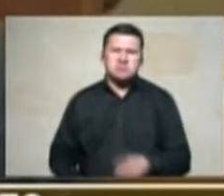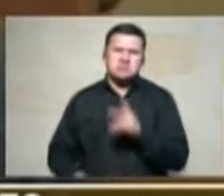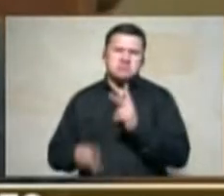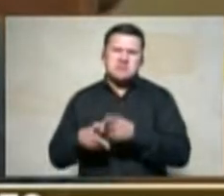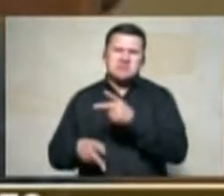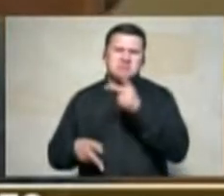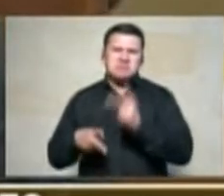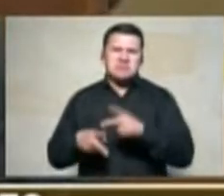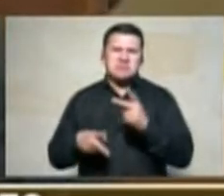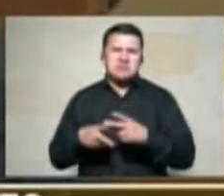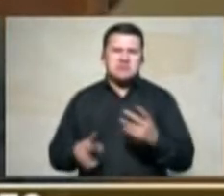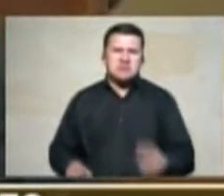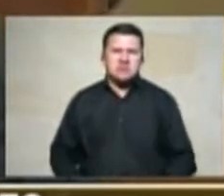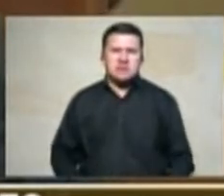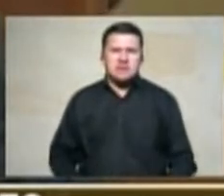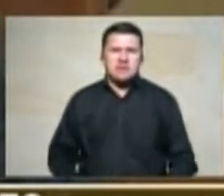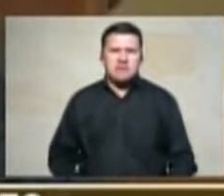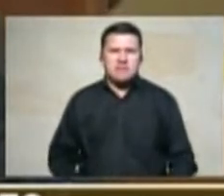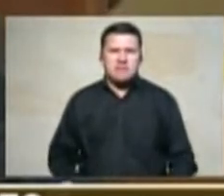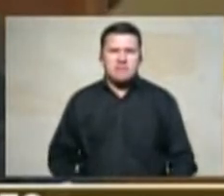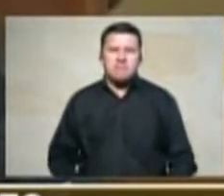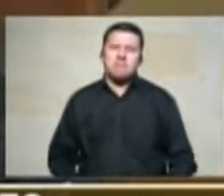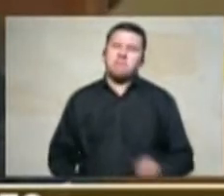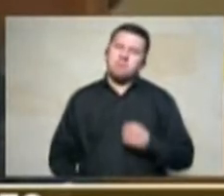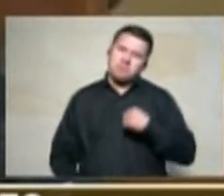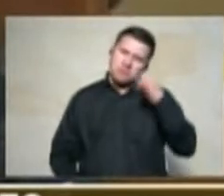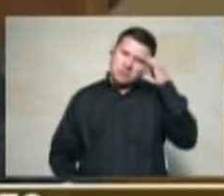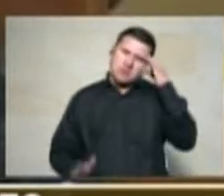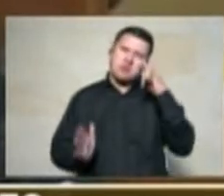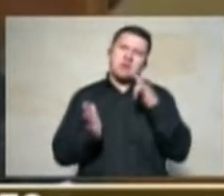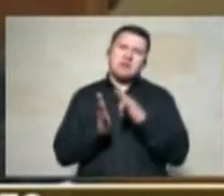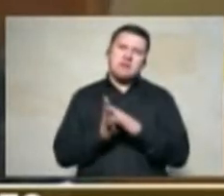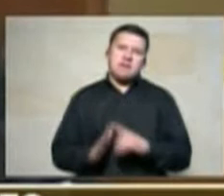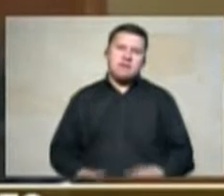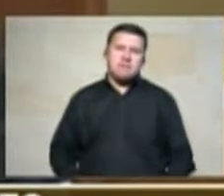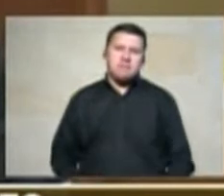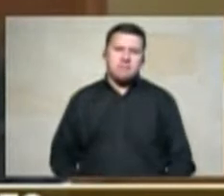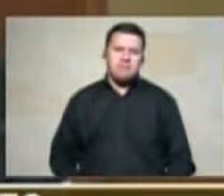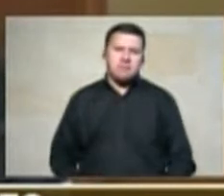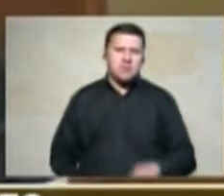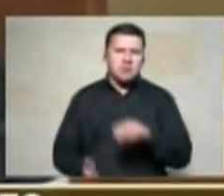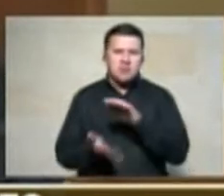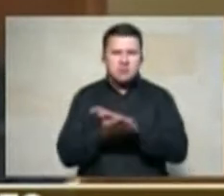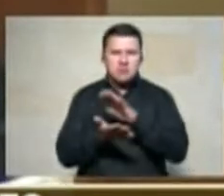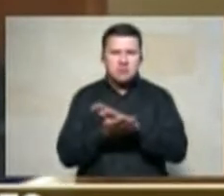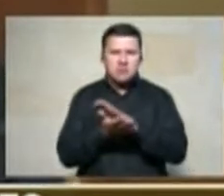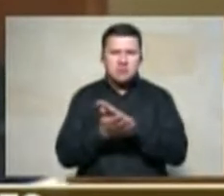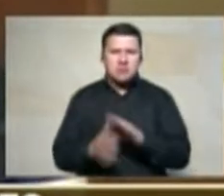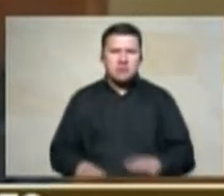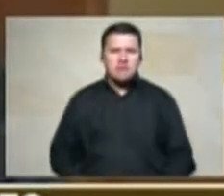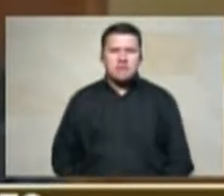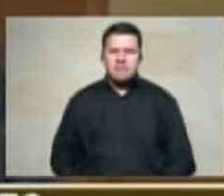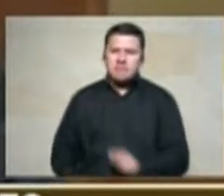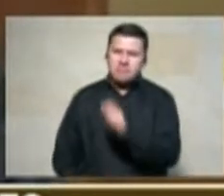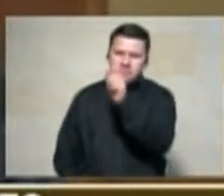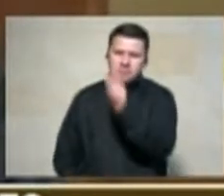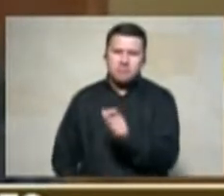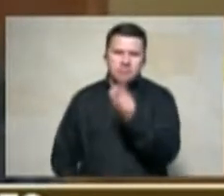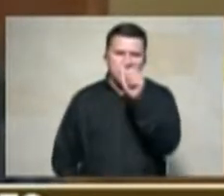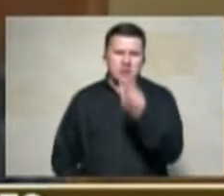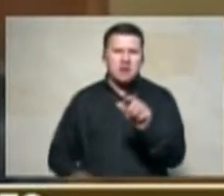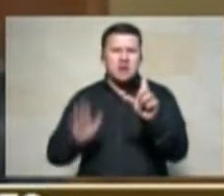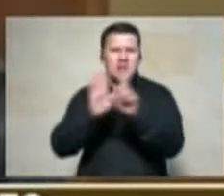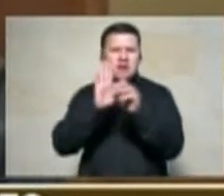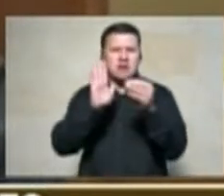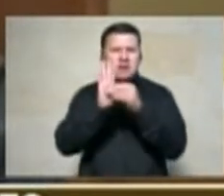y yo creo que no podemos permitir que personas que aplican la ley pues